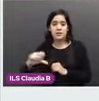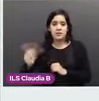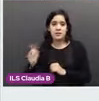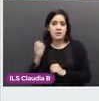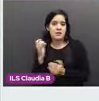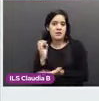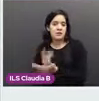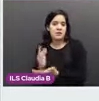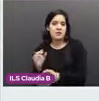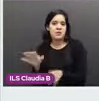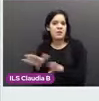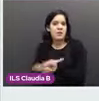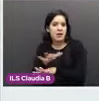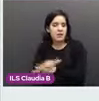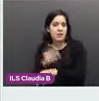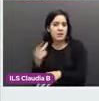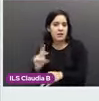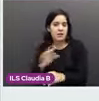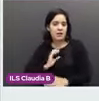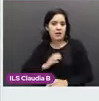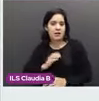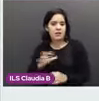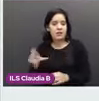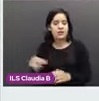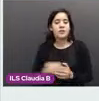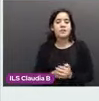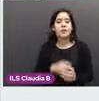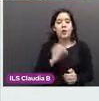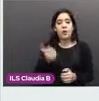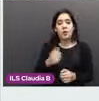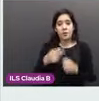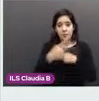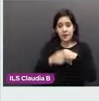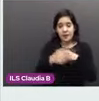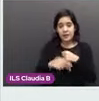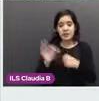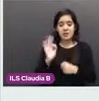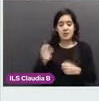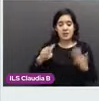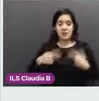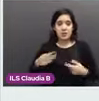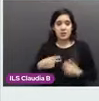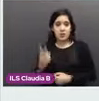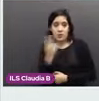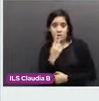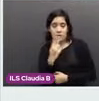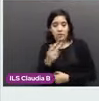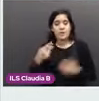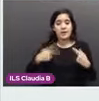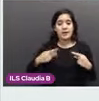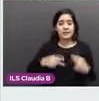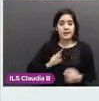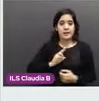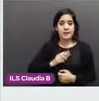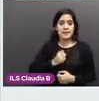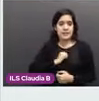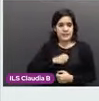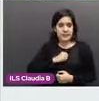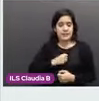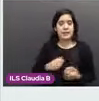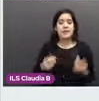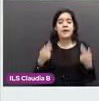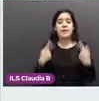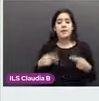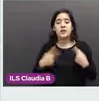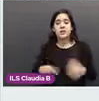Otros factores de riesgo van a ser el tabajismo, pacientes con VIH, enfermedades autoinmunes, enfermedades